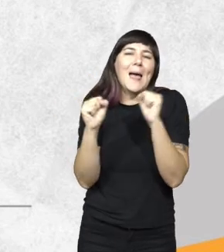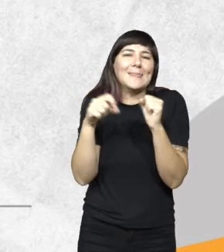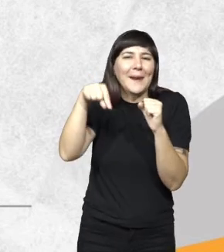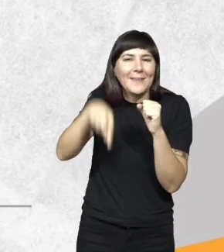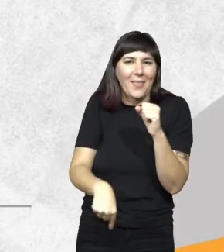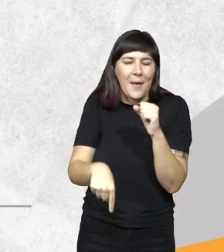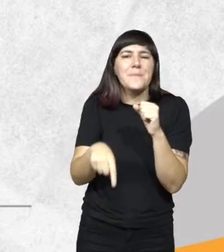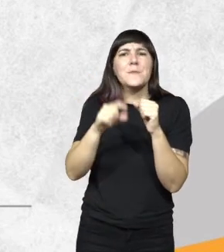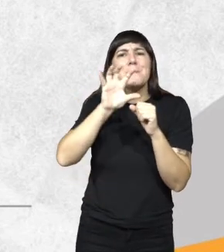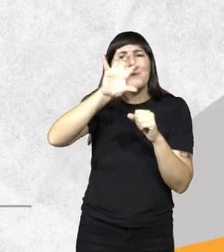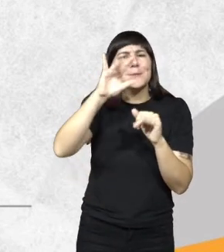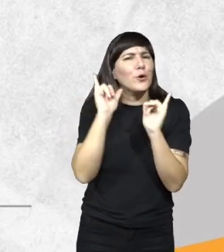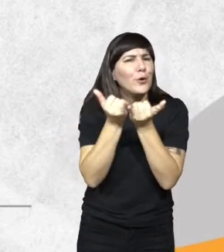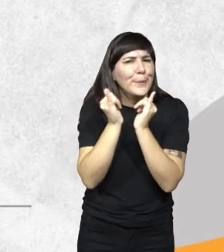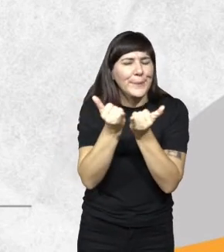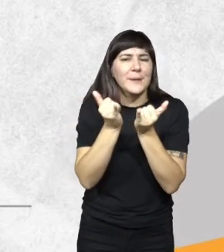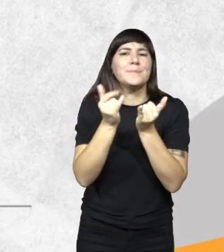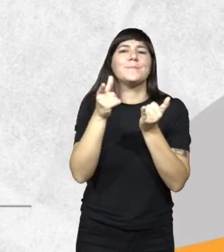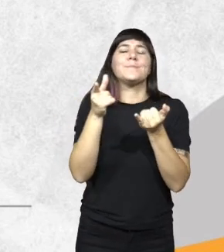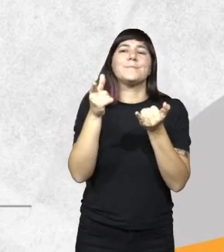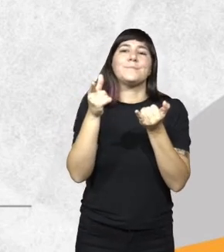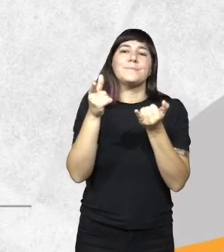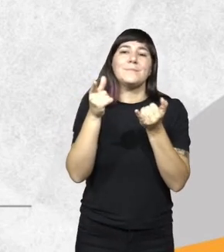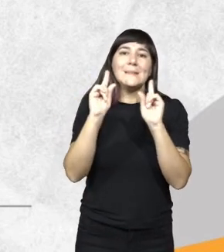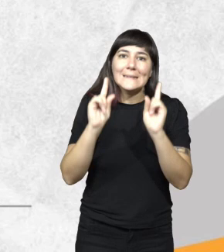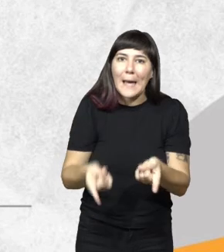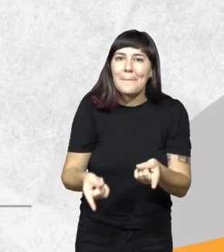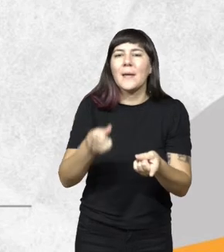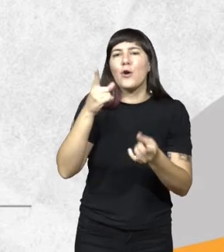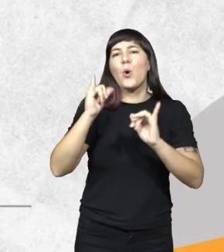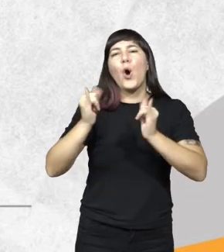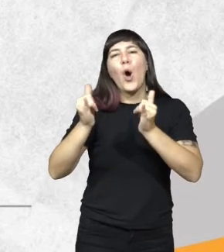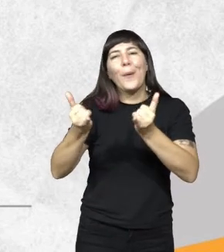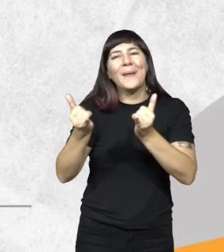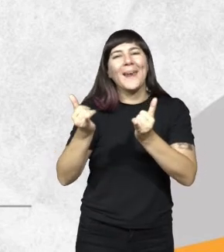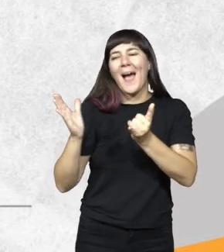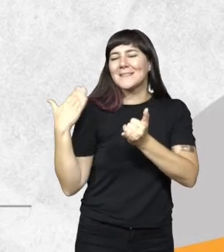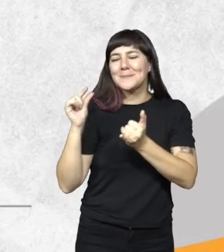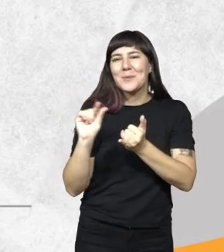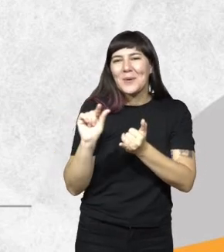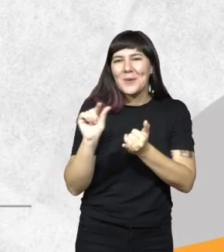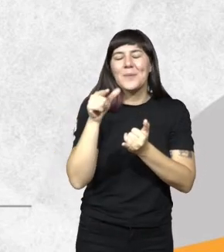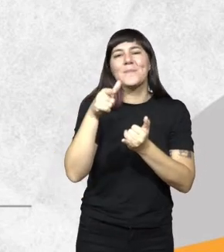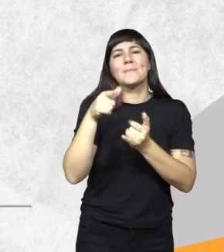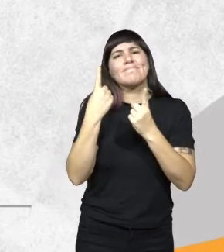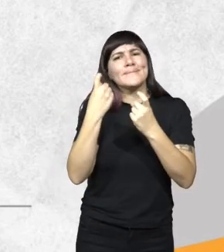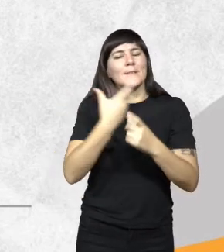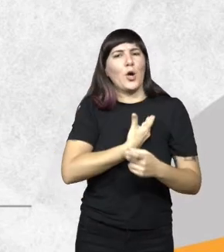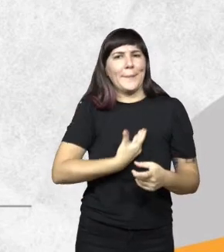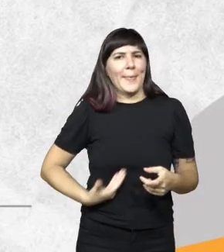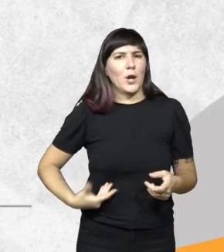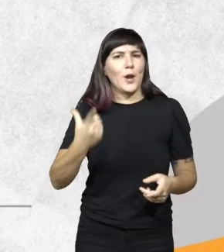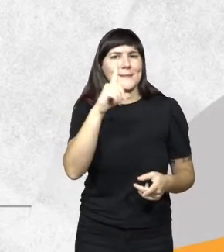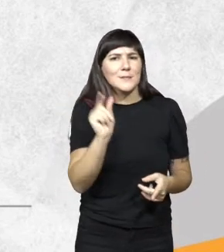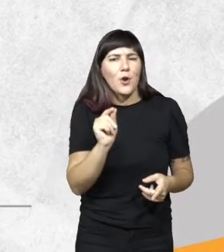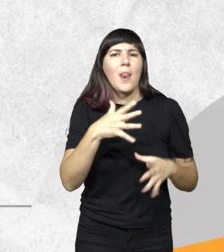Es la provincia más joven, como les dije, y también esta juventud tuvo que ver con una necesidad del gobierno nacional de establecer